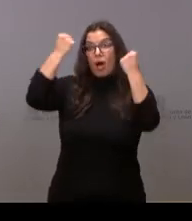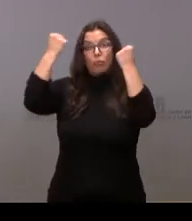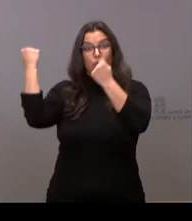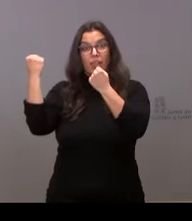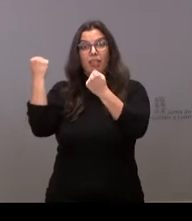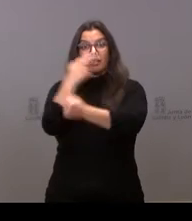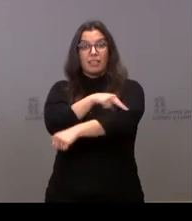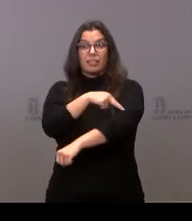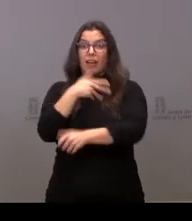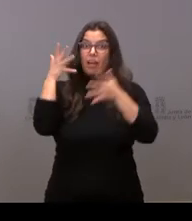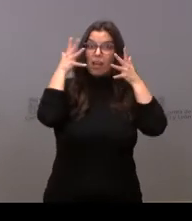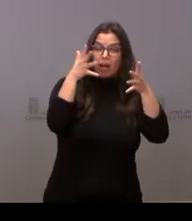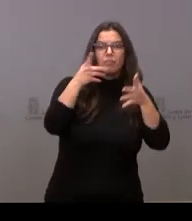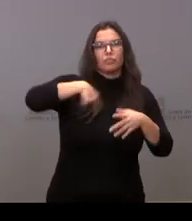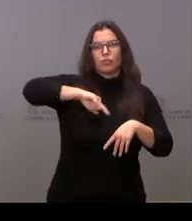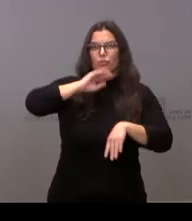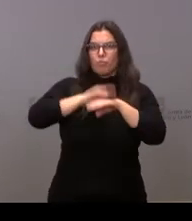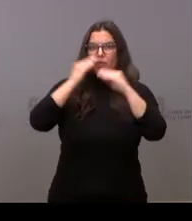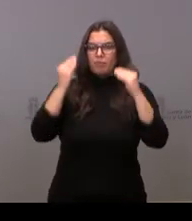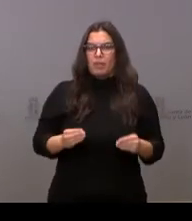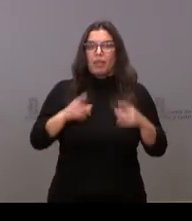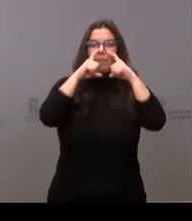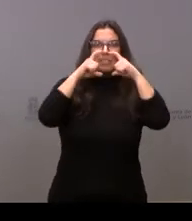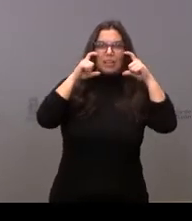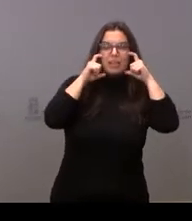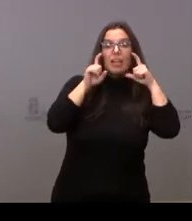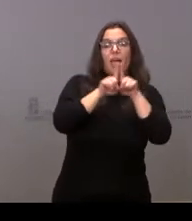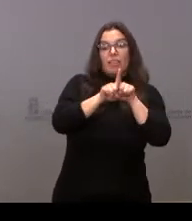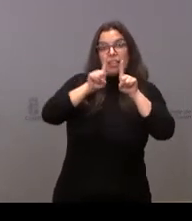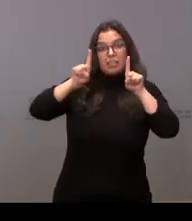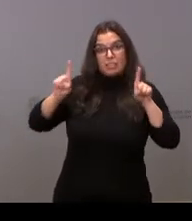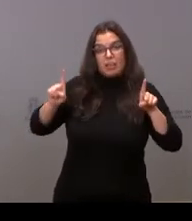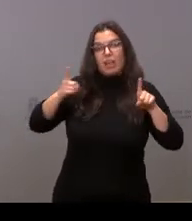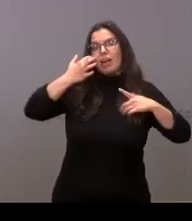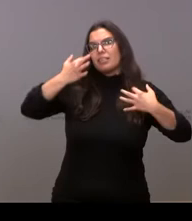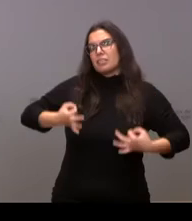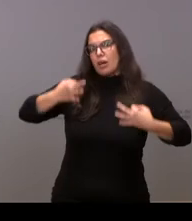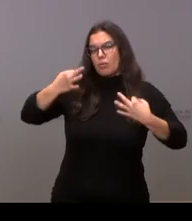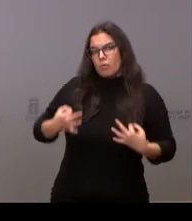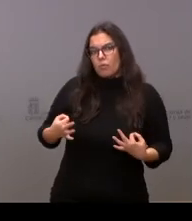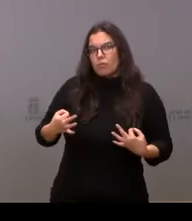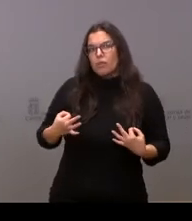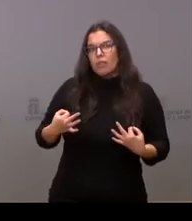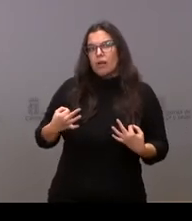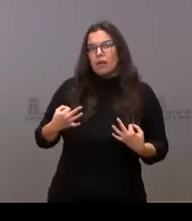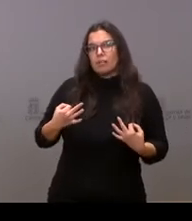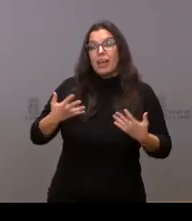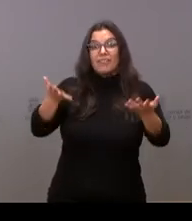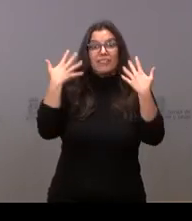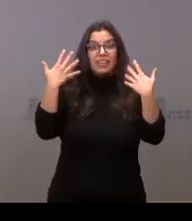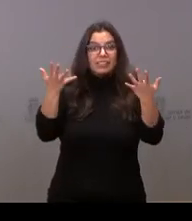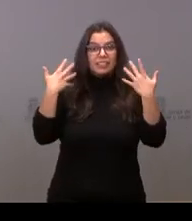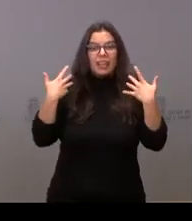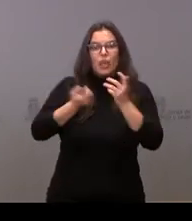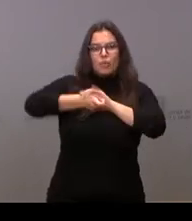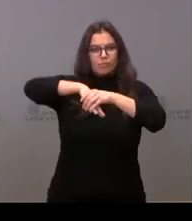sanitarias, la mascarilla, la distancia entre personas, la seguridad, la ventilación, el